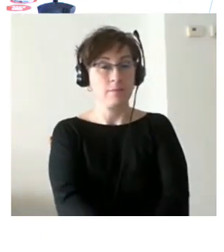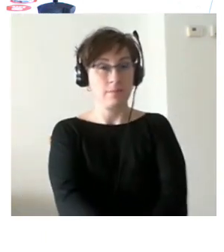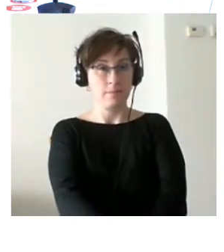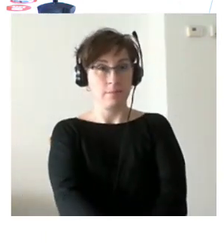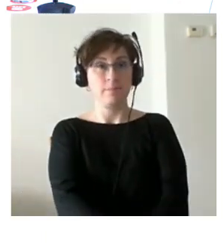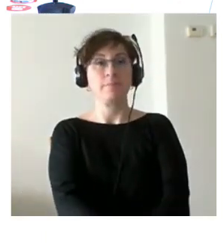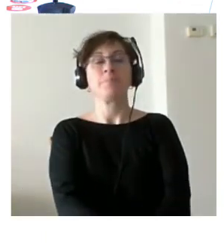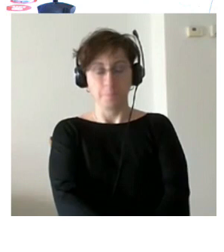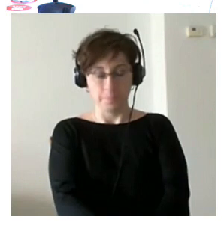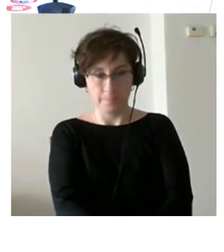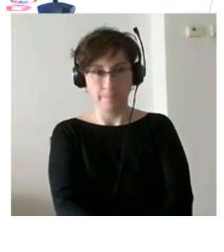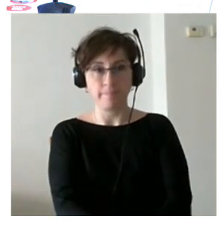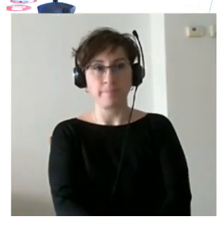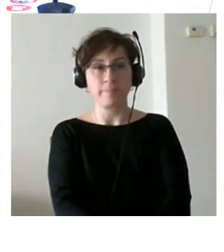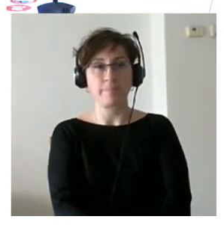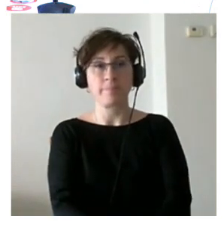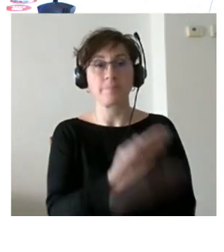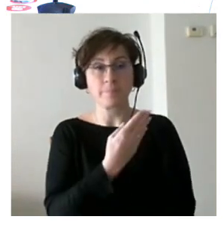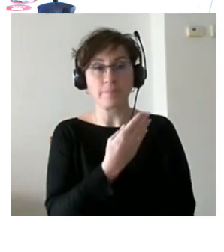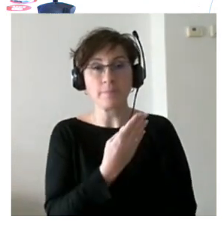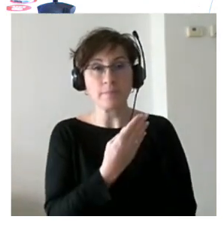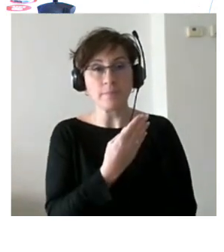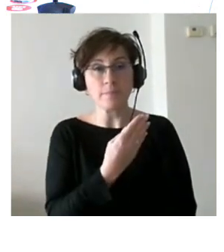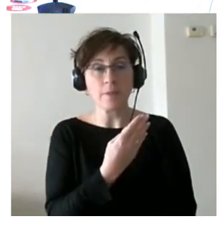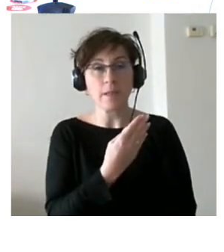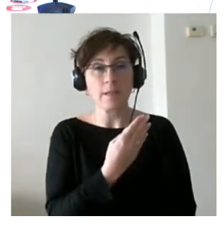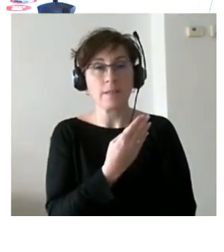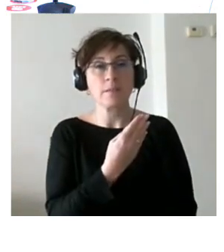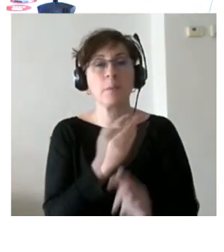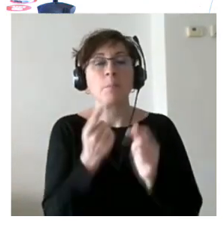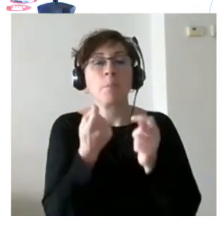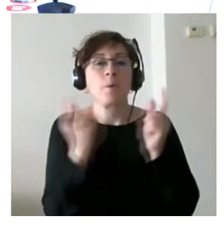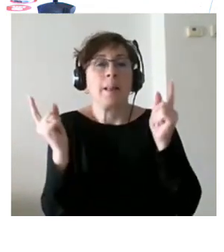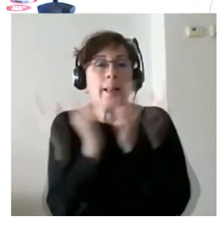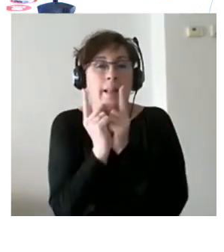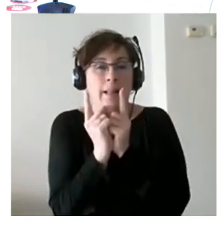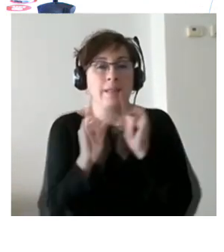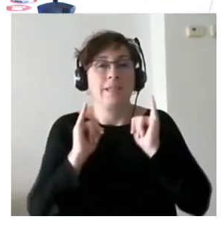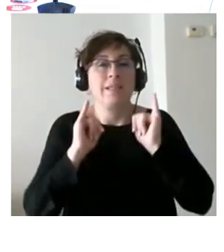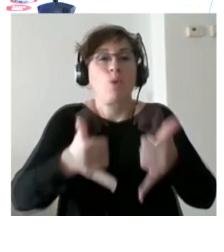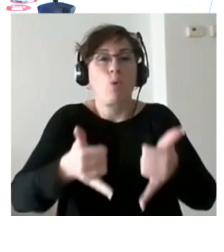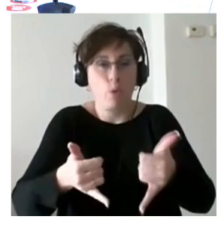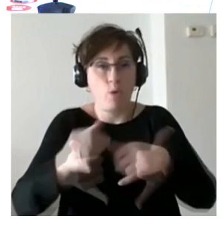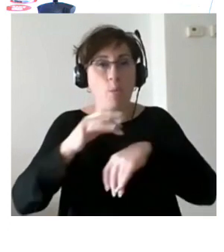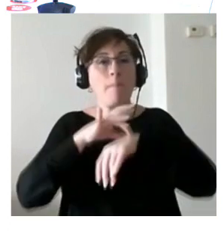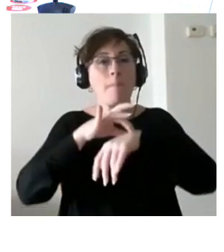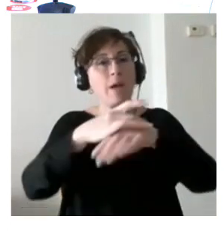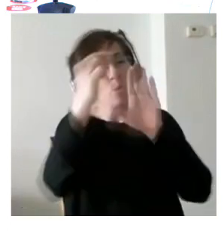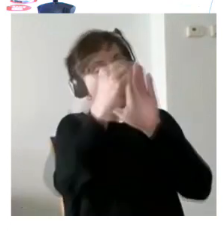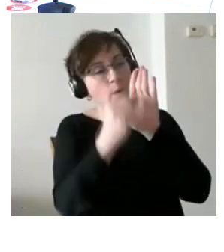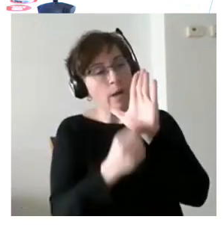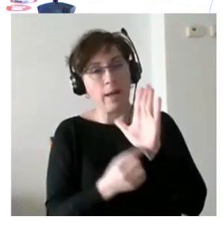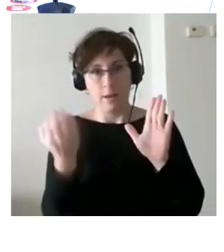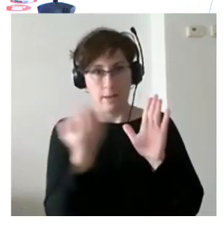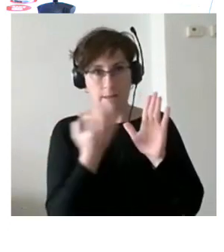pues bueno esta es una pequeña introducción de lo que es el manual que hemos establecido ¿no? hay una primera